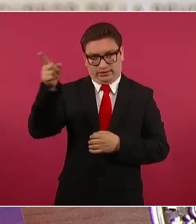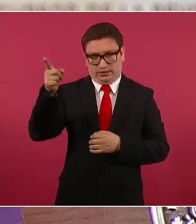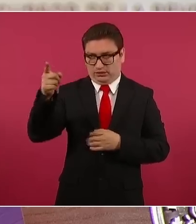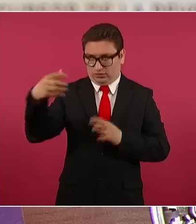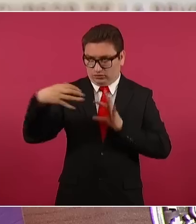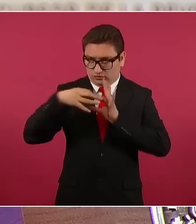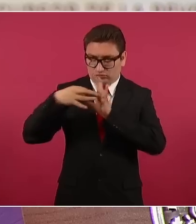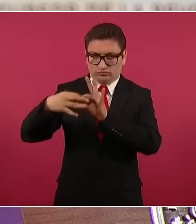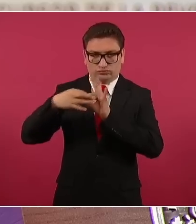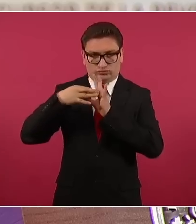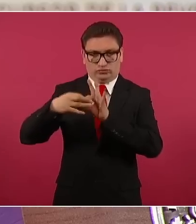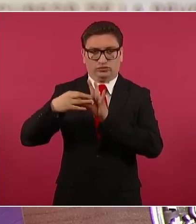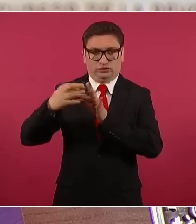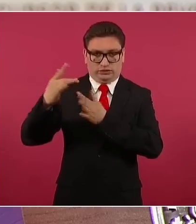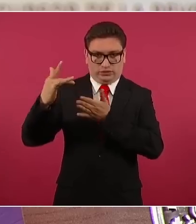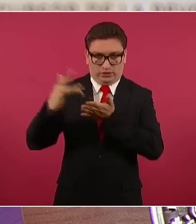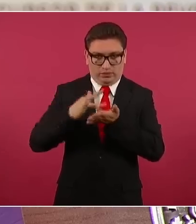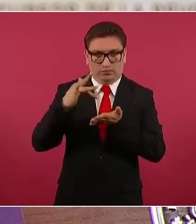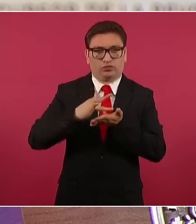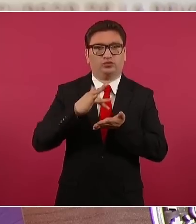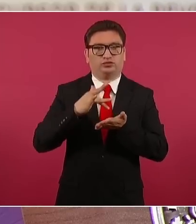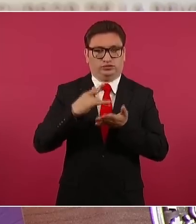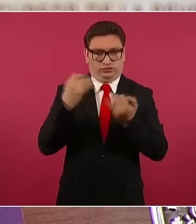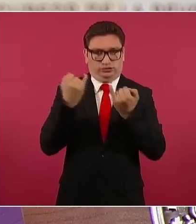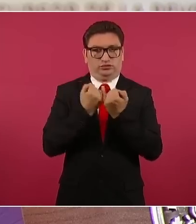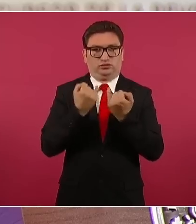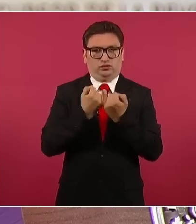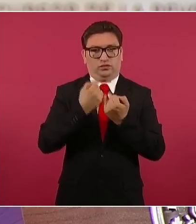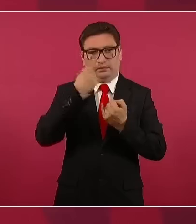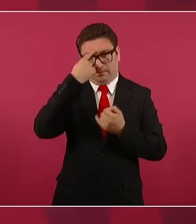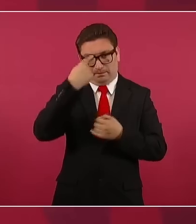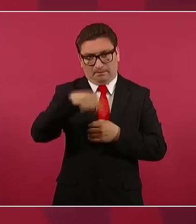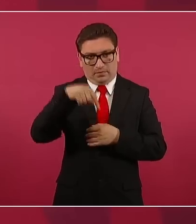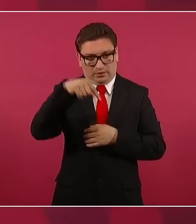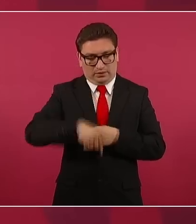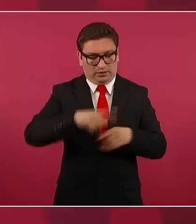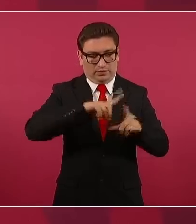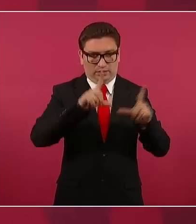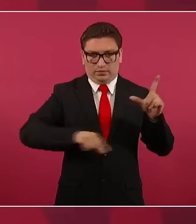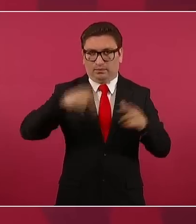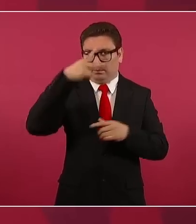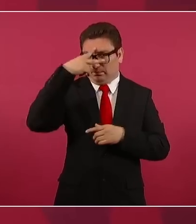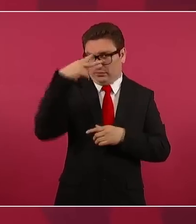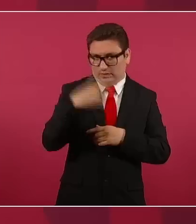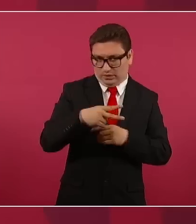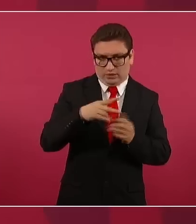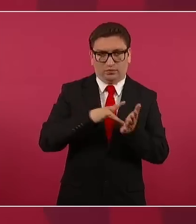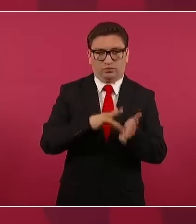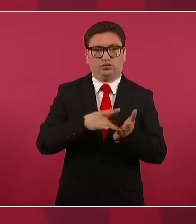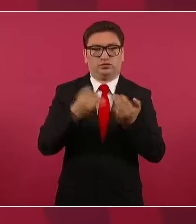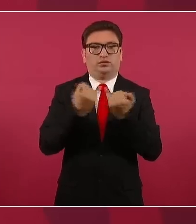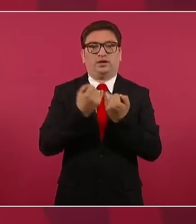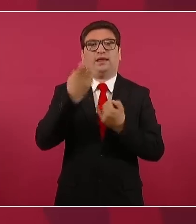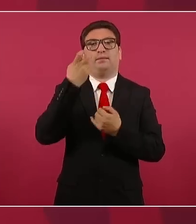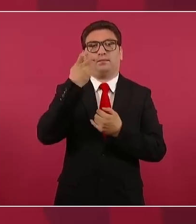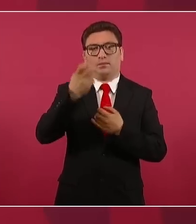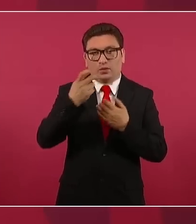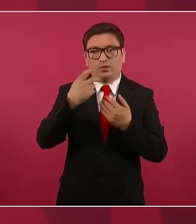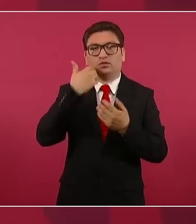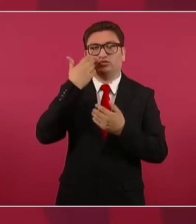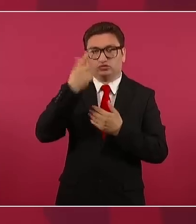una contribución a la economía de nuestro país. Entonces, que ese es el plan